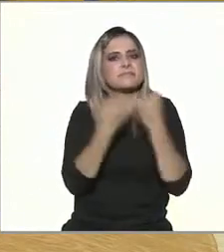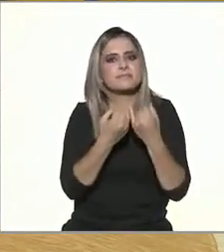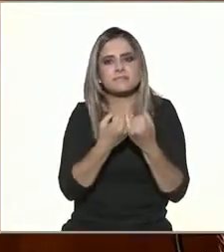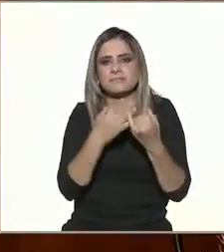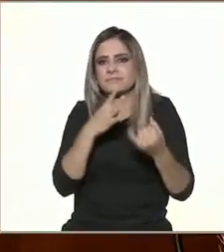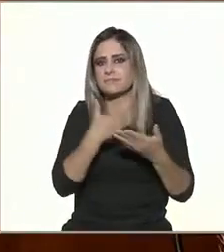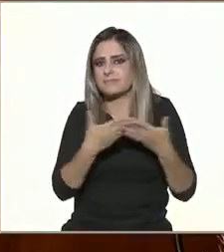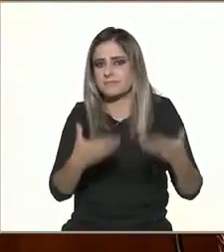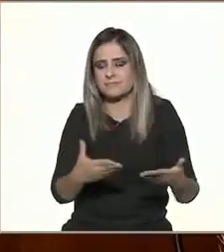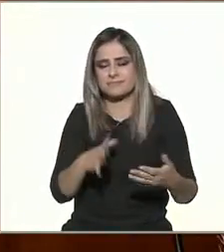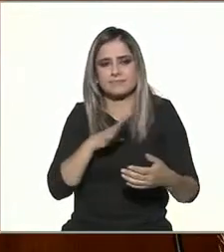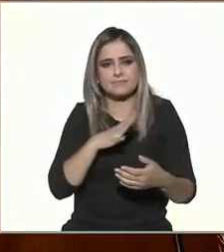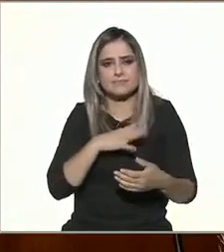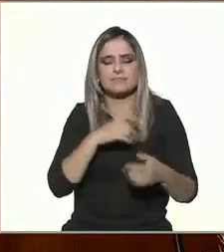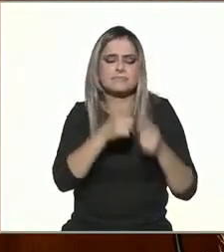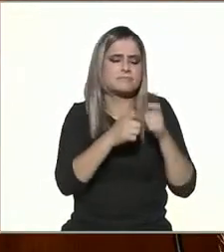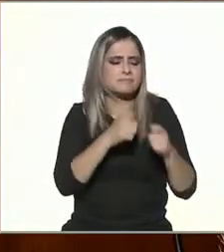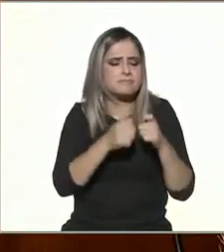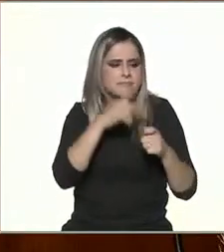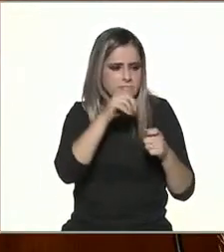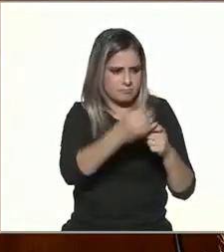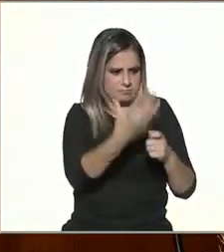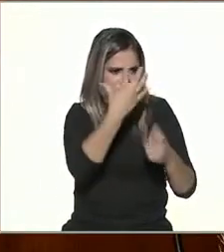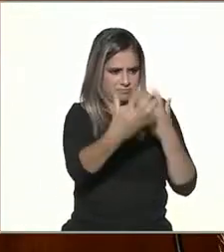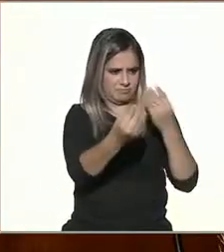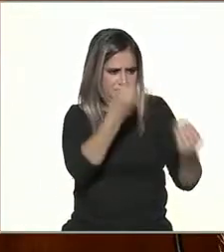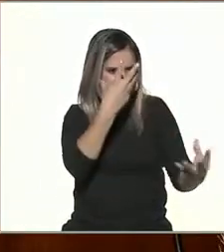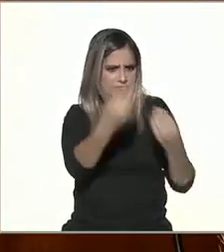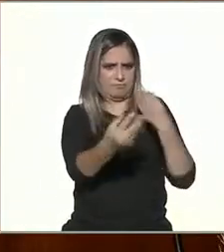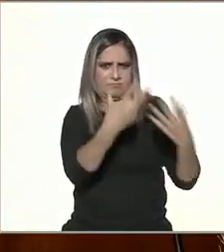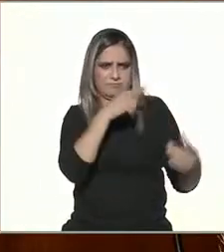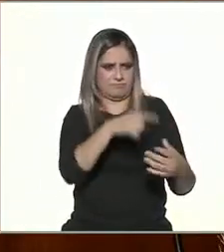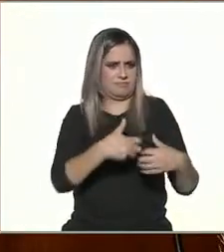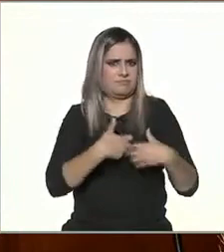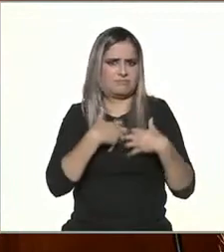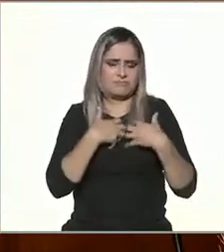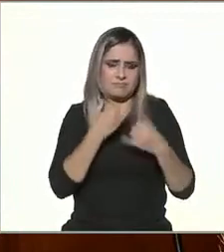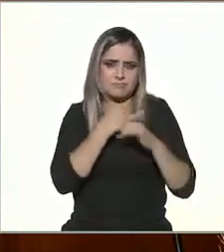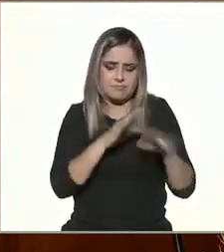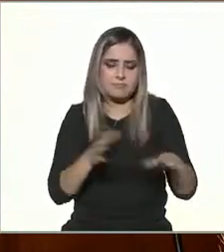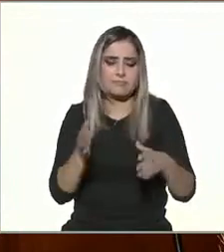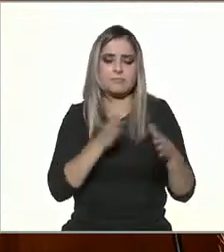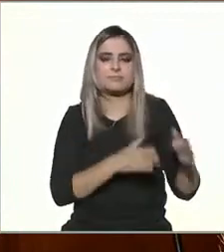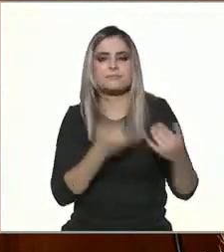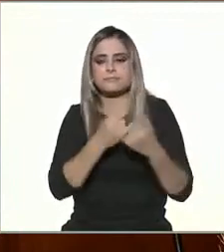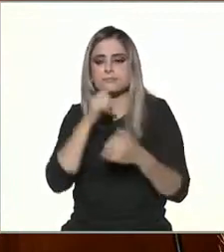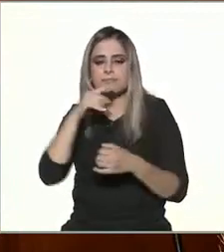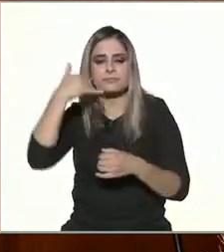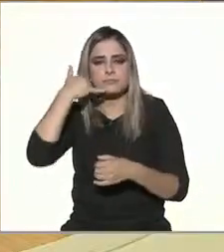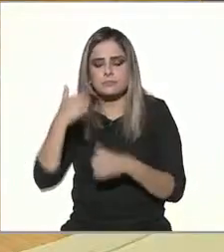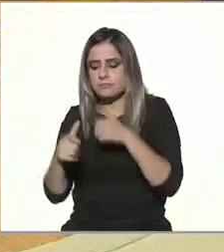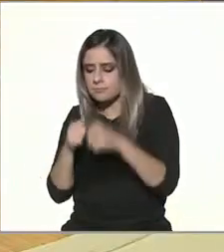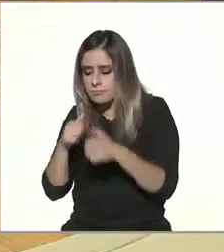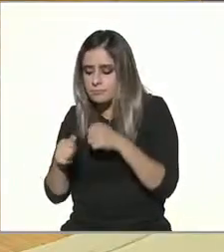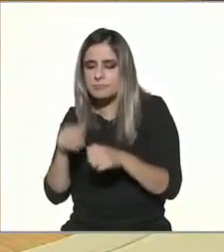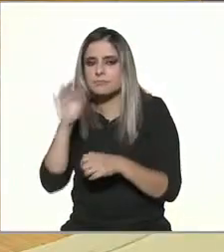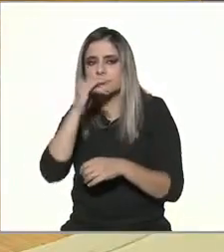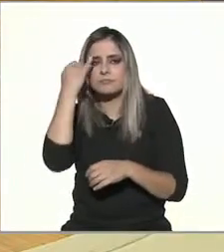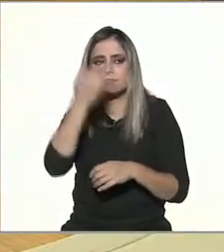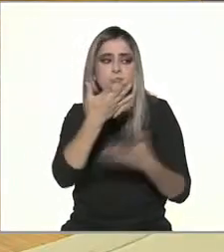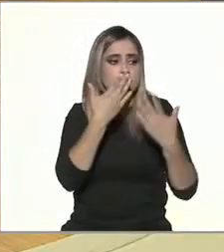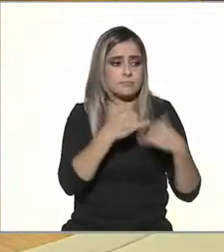tienes acceso a la información a través de tu teléfono y si no tuviéramos internet, pues tú verías la